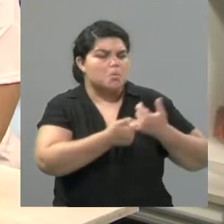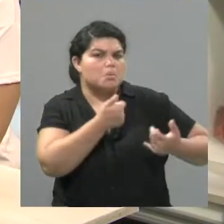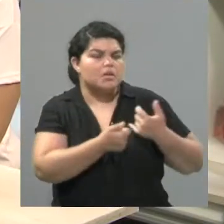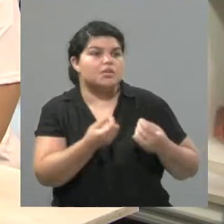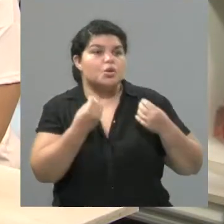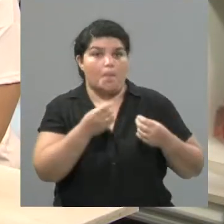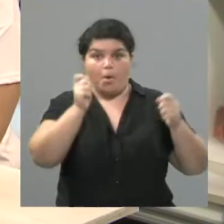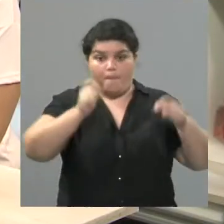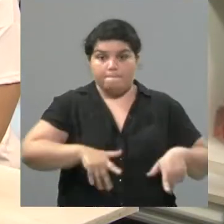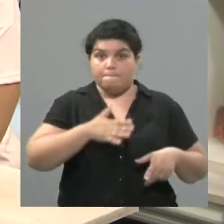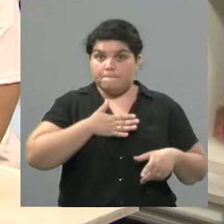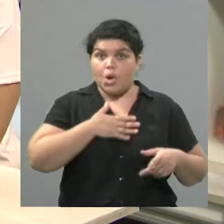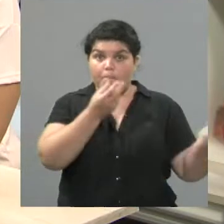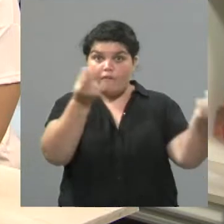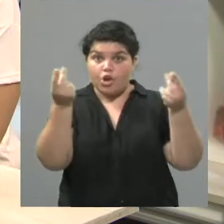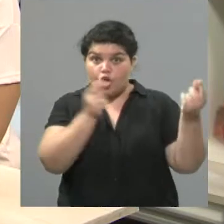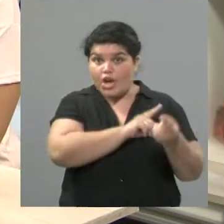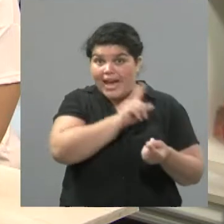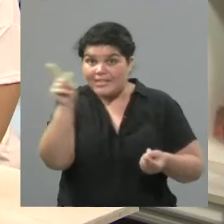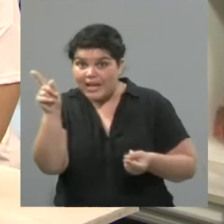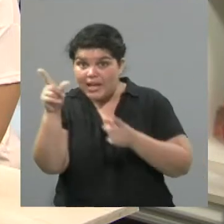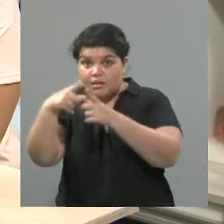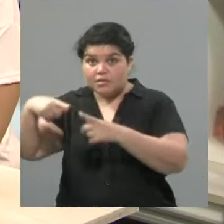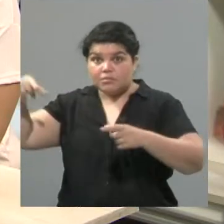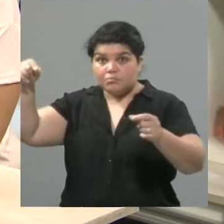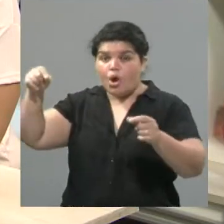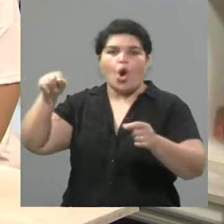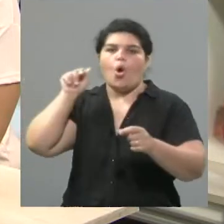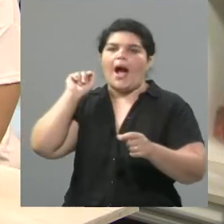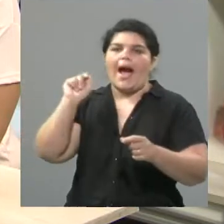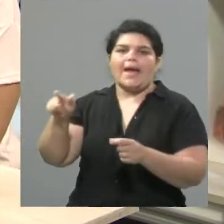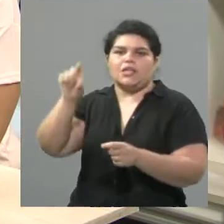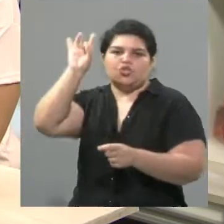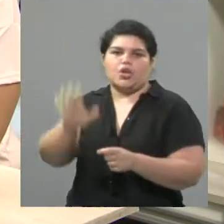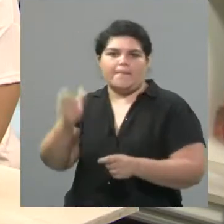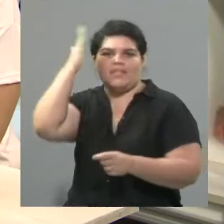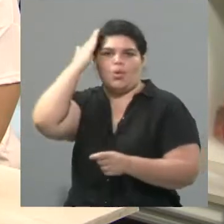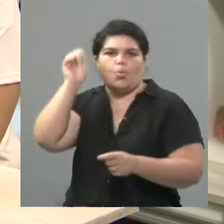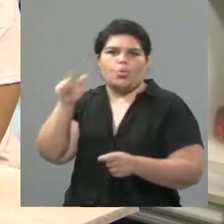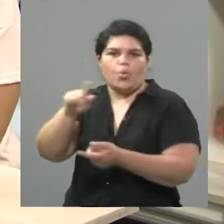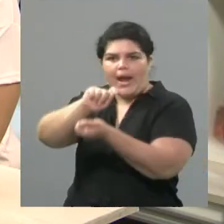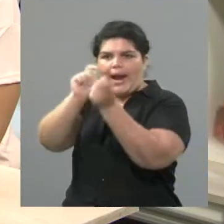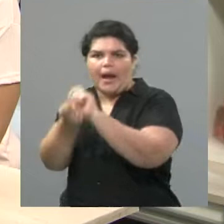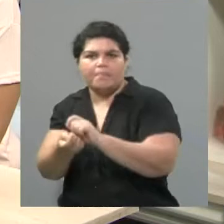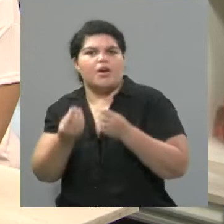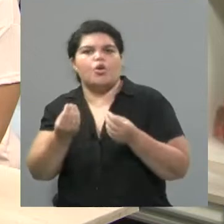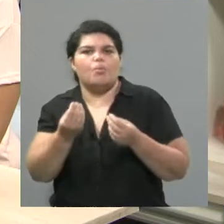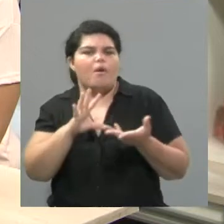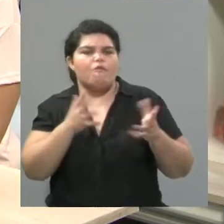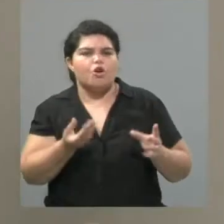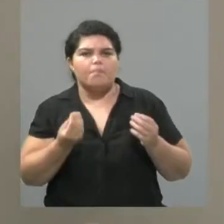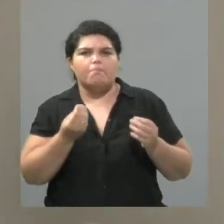nuestro, de nuestra cultura en Japón, o tuvieron que adaptarse por ahí al arte japonés y a otras cuestiones? Cuéntenos un poquito, eso me interesa.